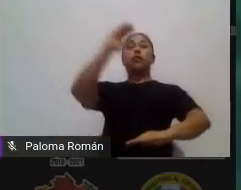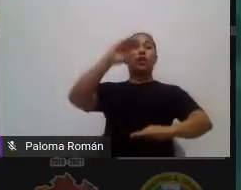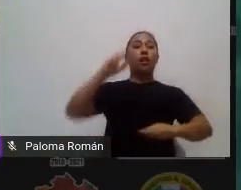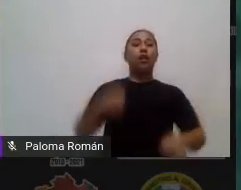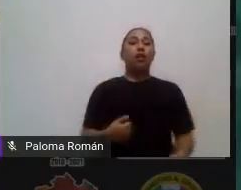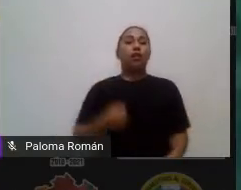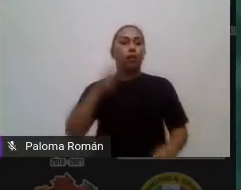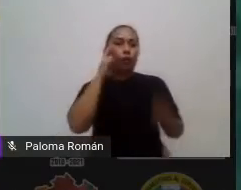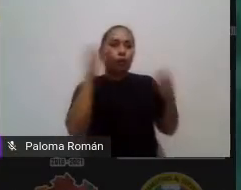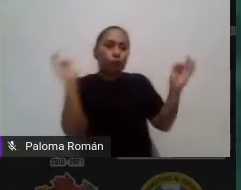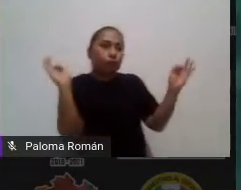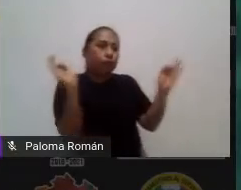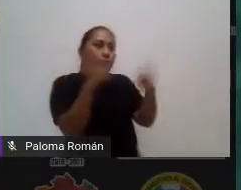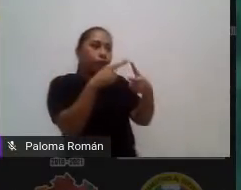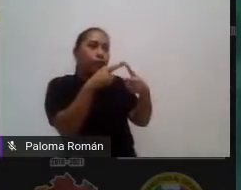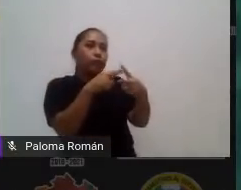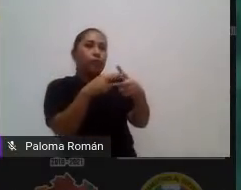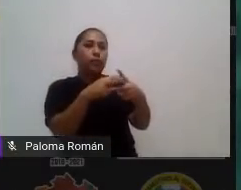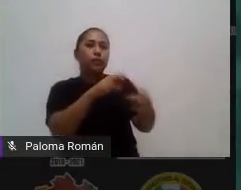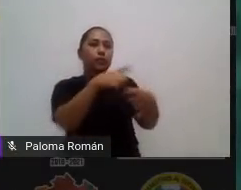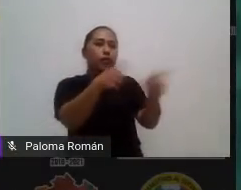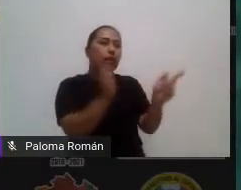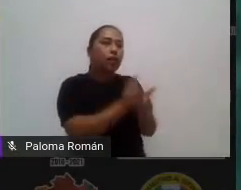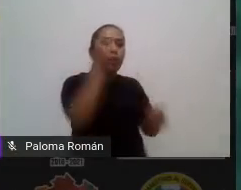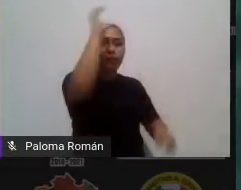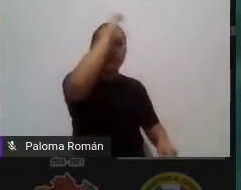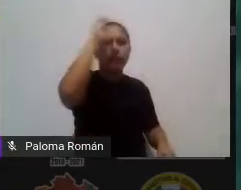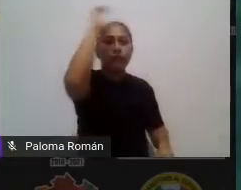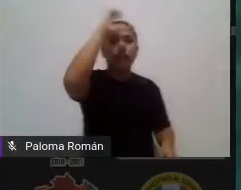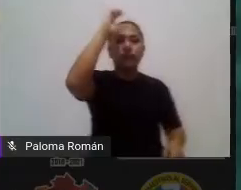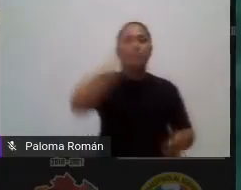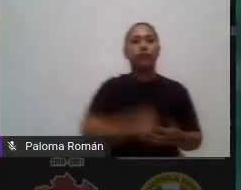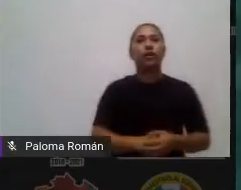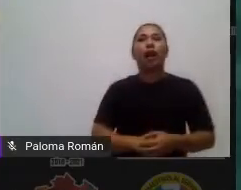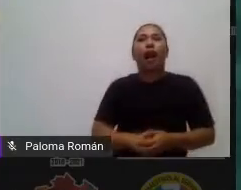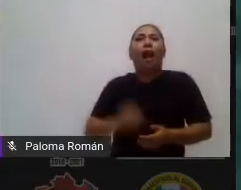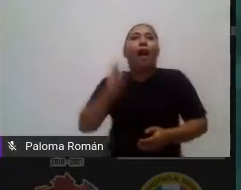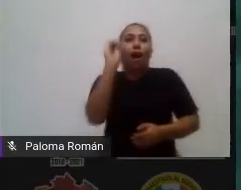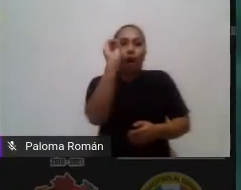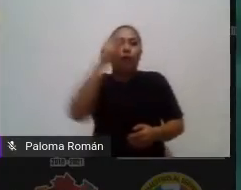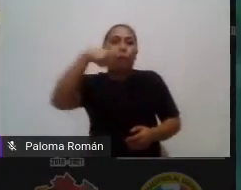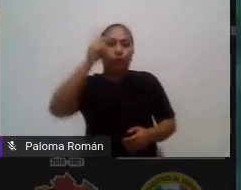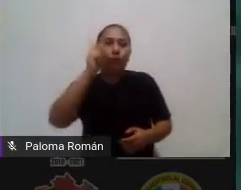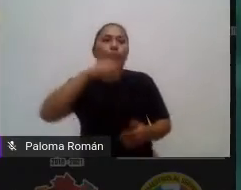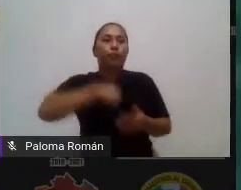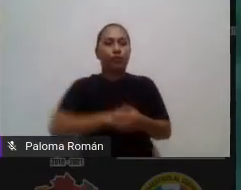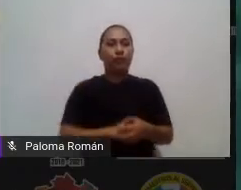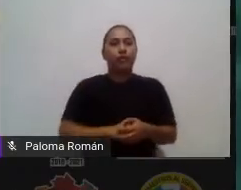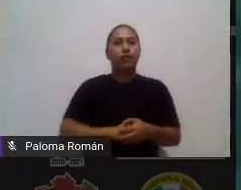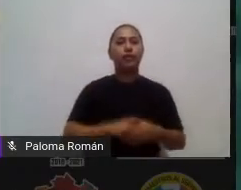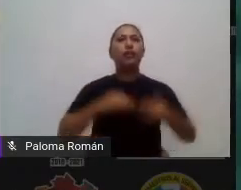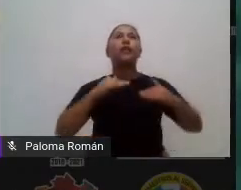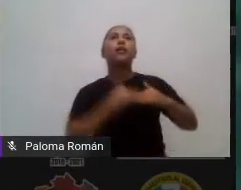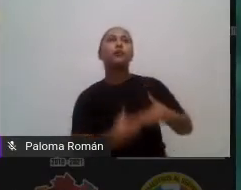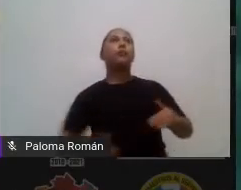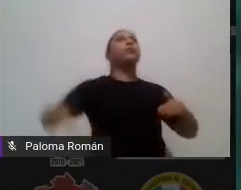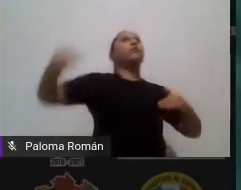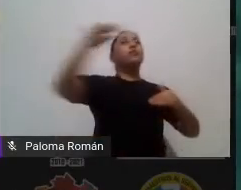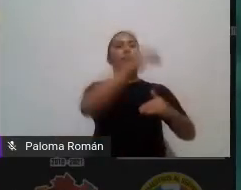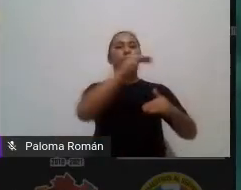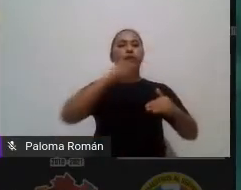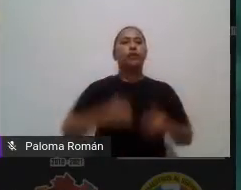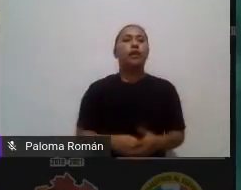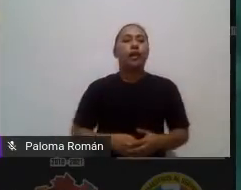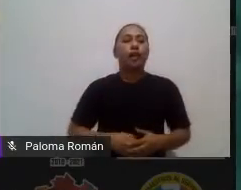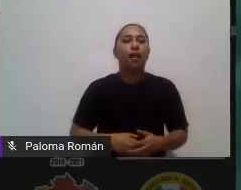ciencia ok entonces es por la socialización también por convivir con otros más grandes más pequeños la